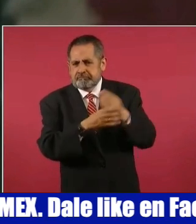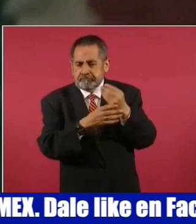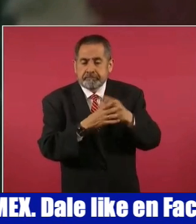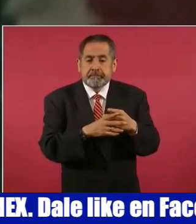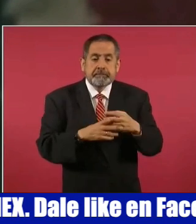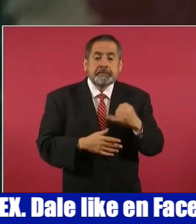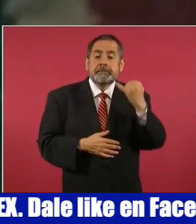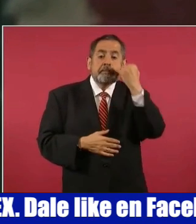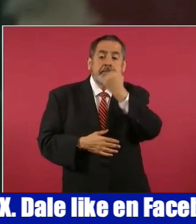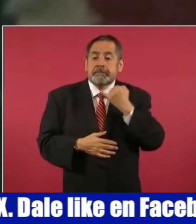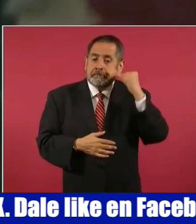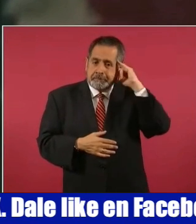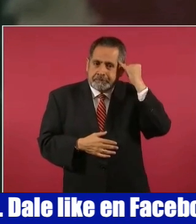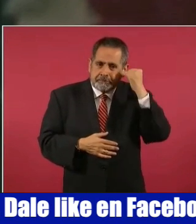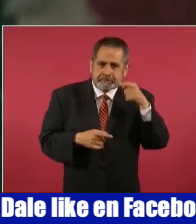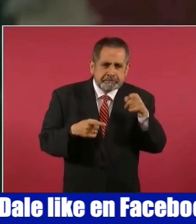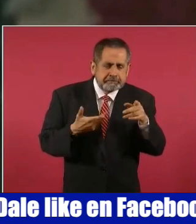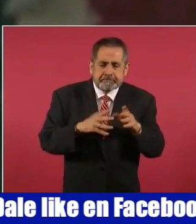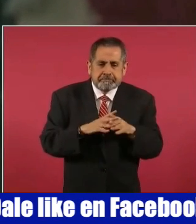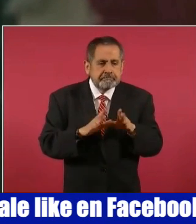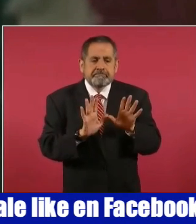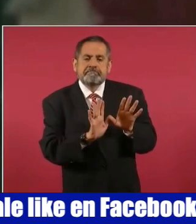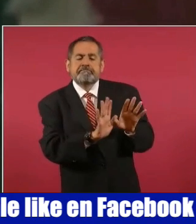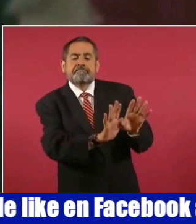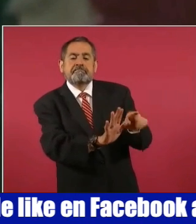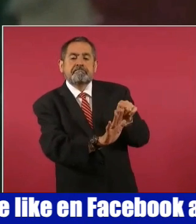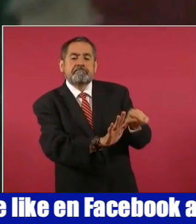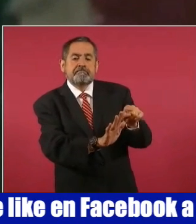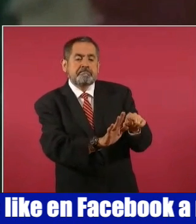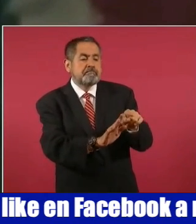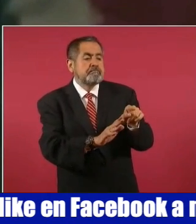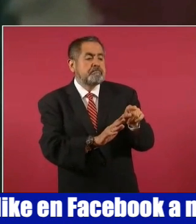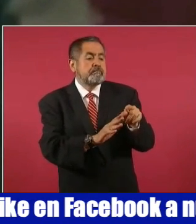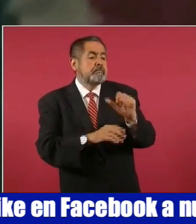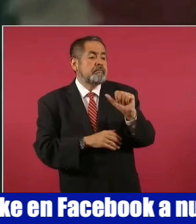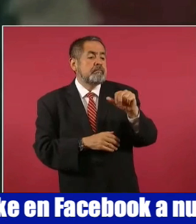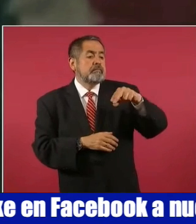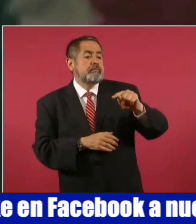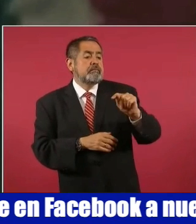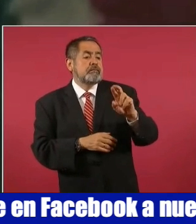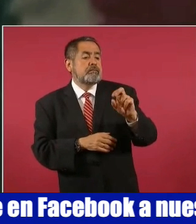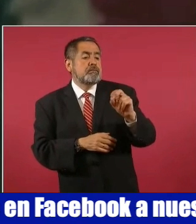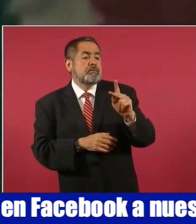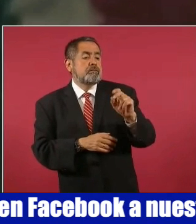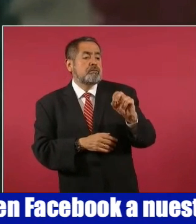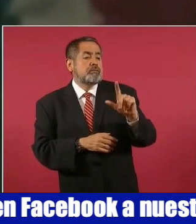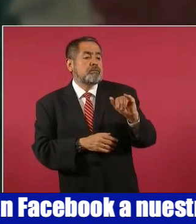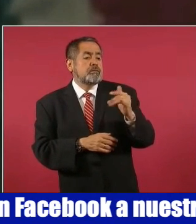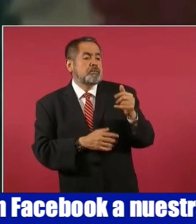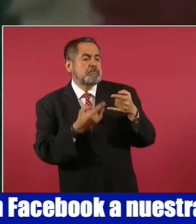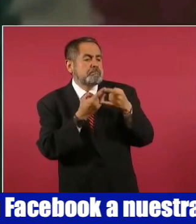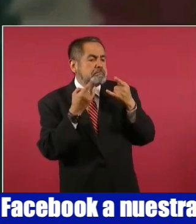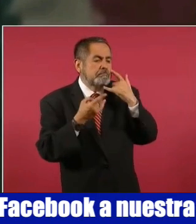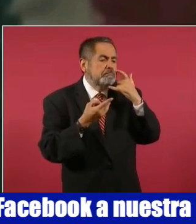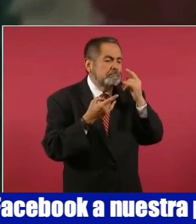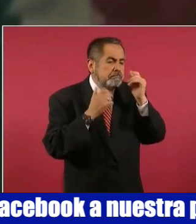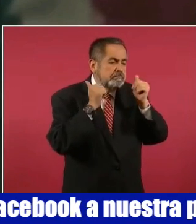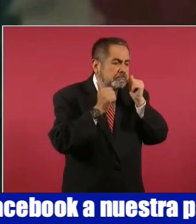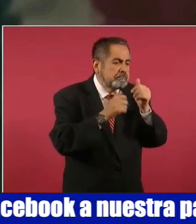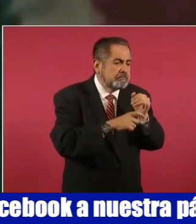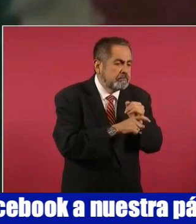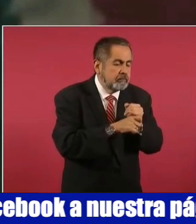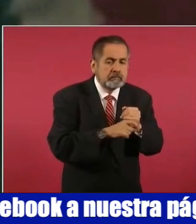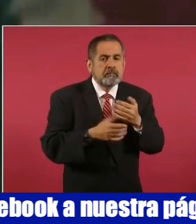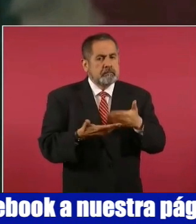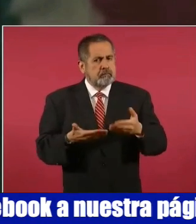lenguas indígenas, entraban en el terreno de la antropología, hoy también, pero con